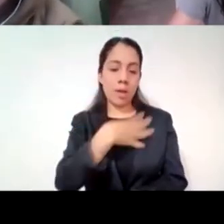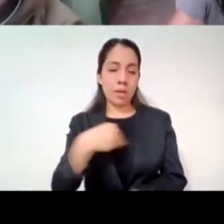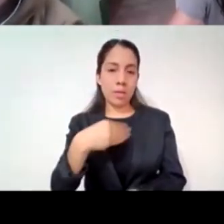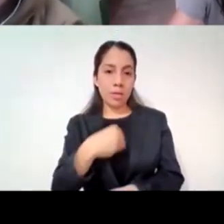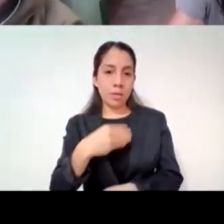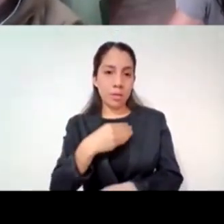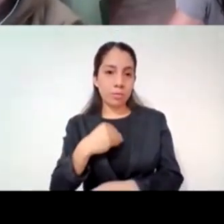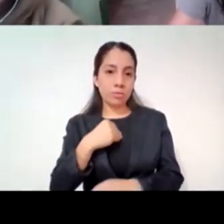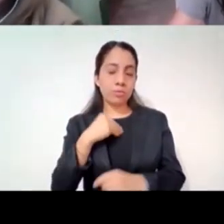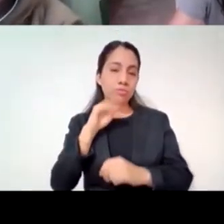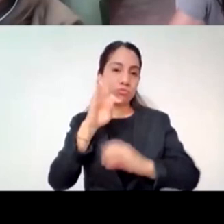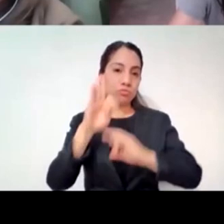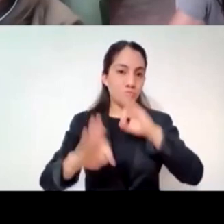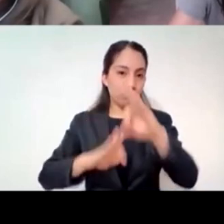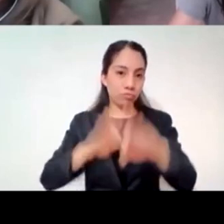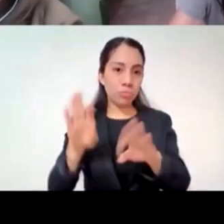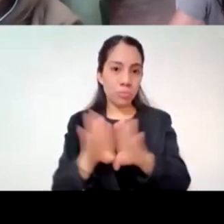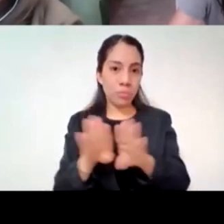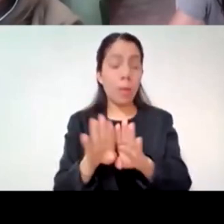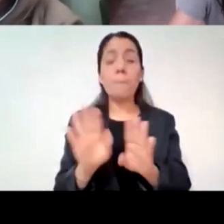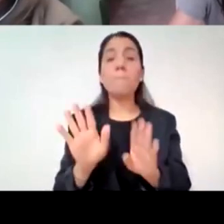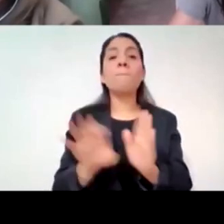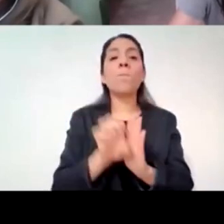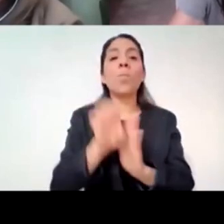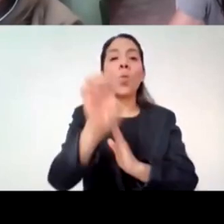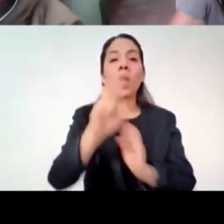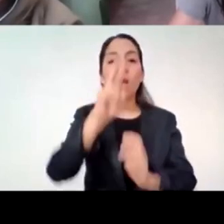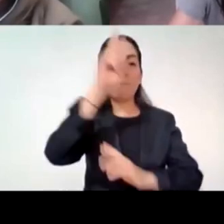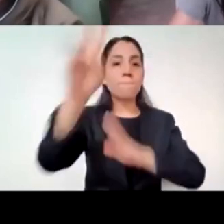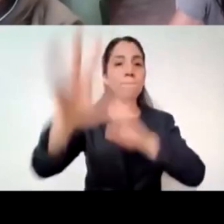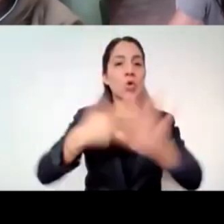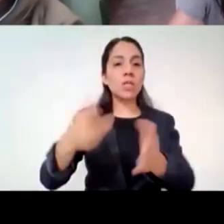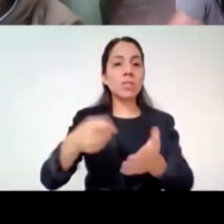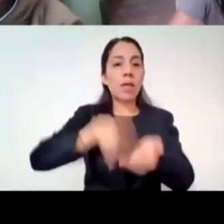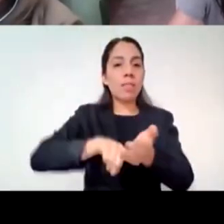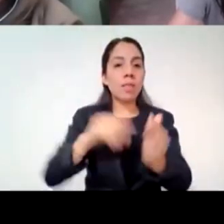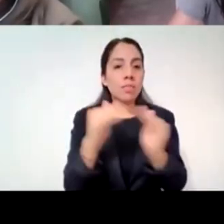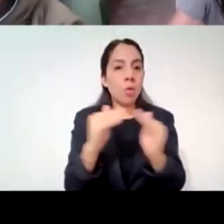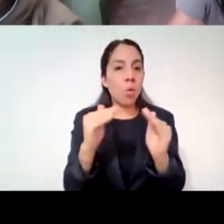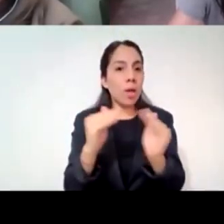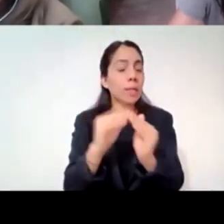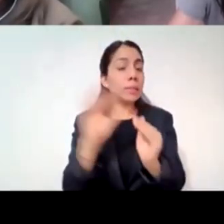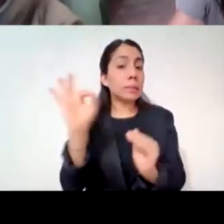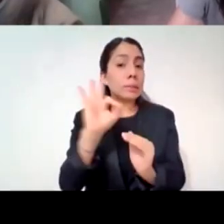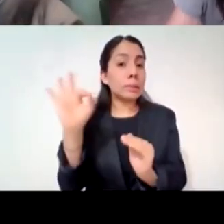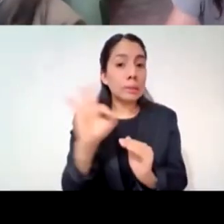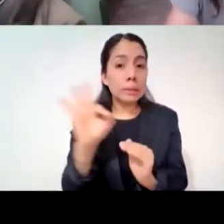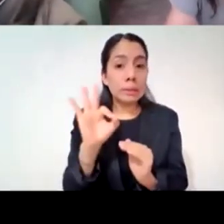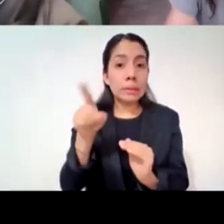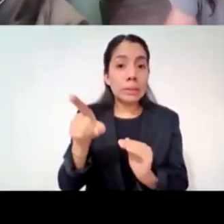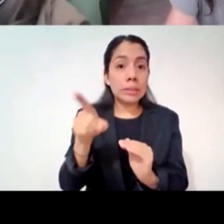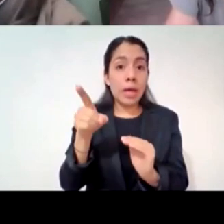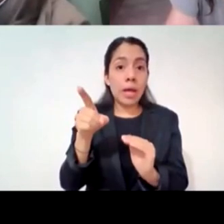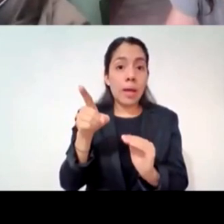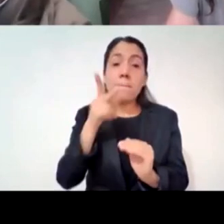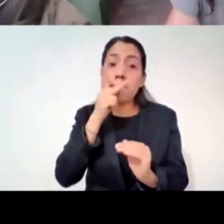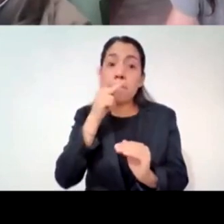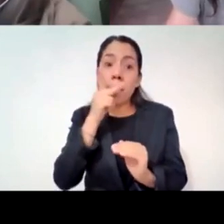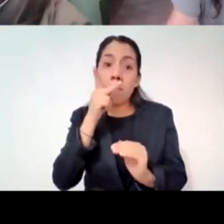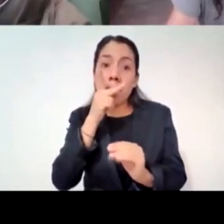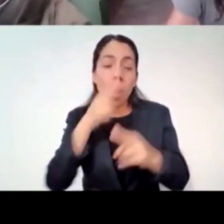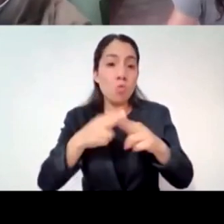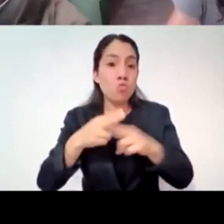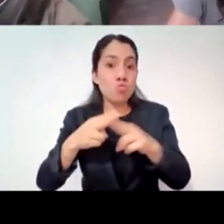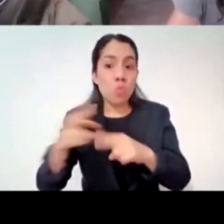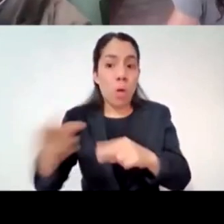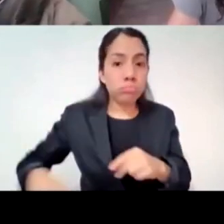mi papá sacó un cuchillo ¿qué hago? ¿no? entonces las circunstancias son absolutamente diversas porque salimos con los